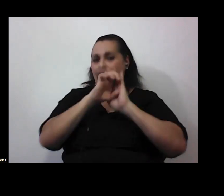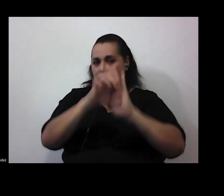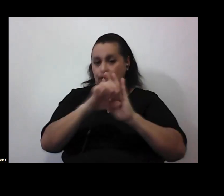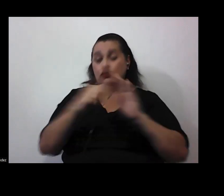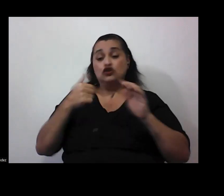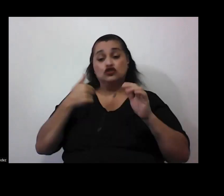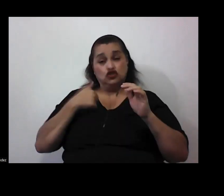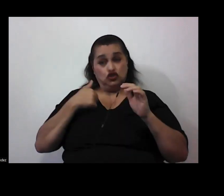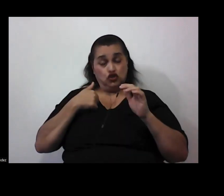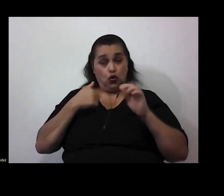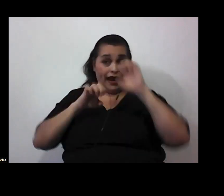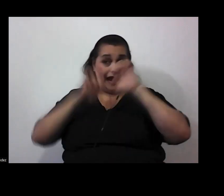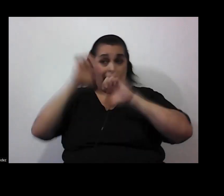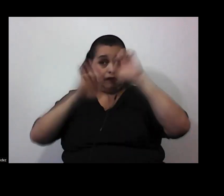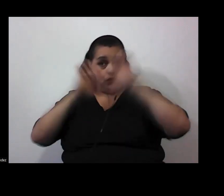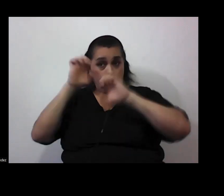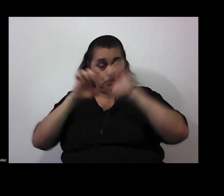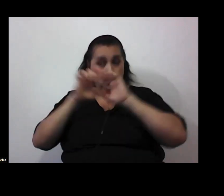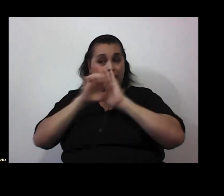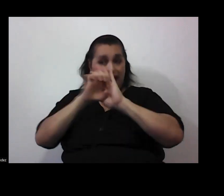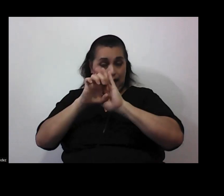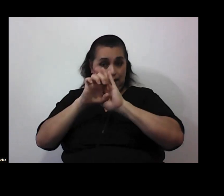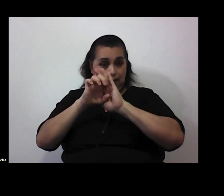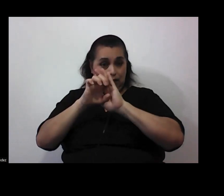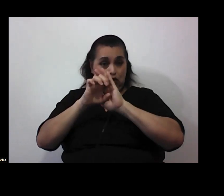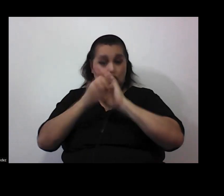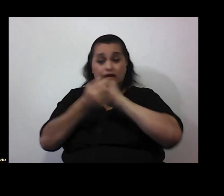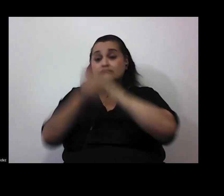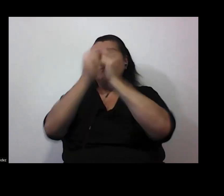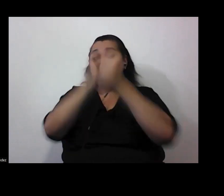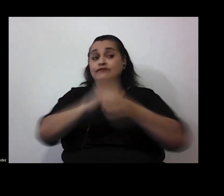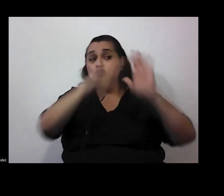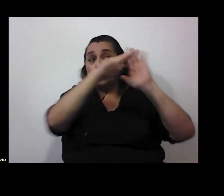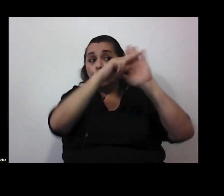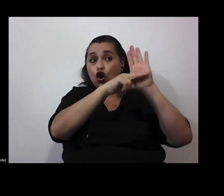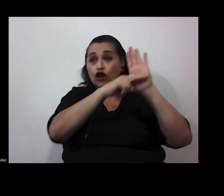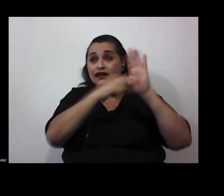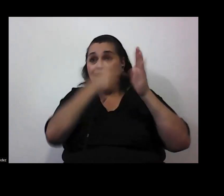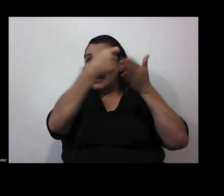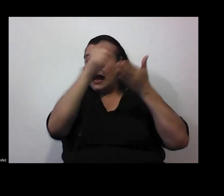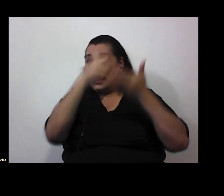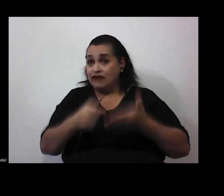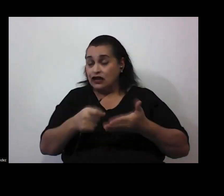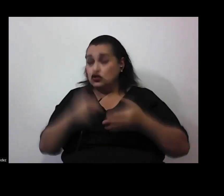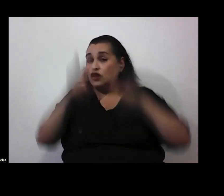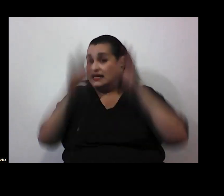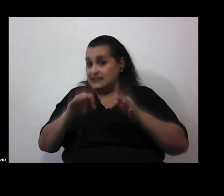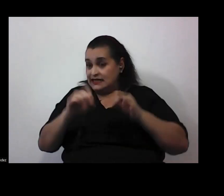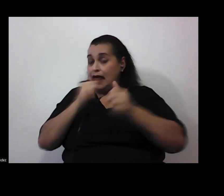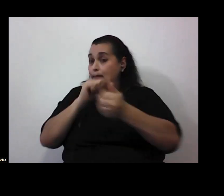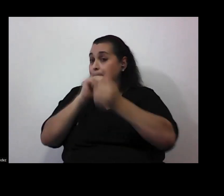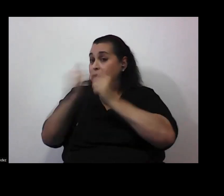una instancia de evaluación que se va a convertir en una nota en una calificación que va a decidir la aprobación o no del curso